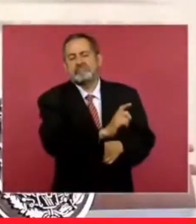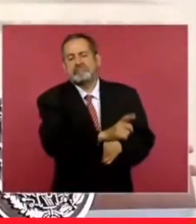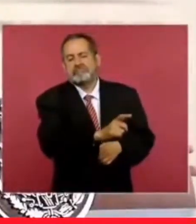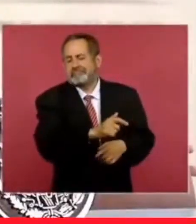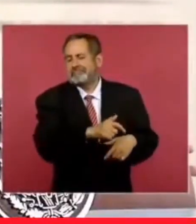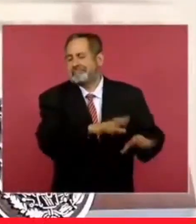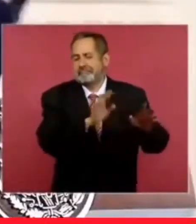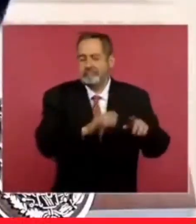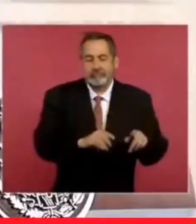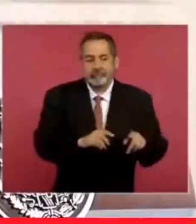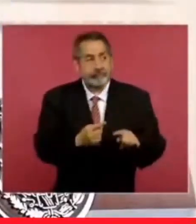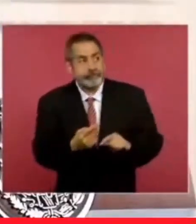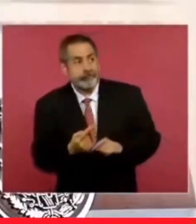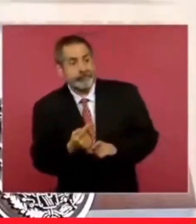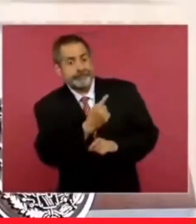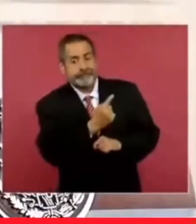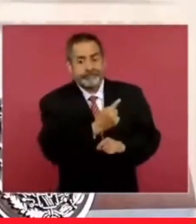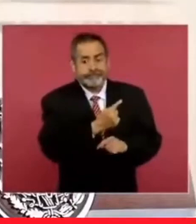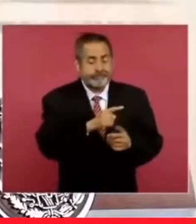pero